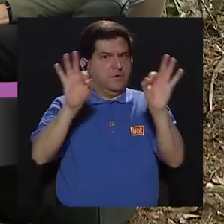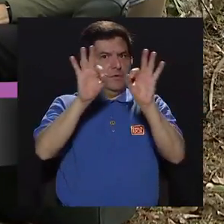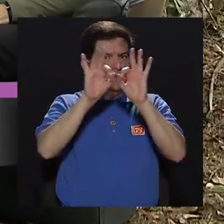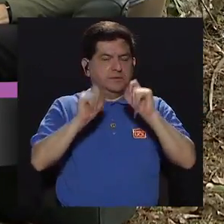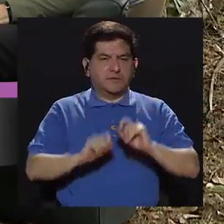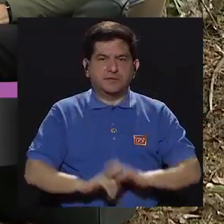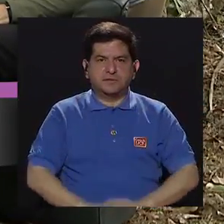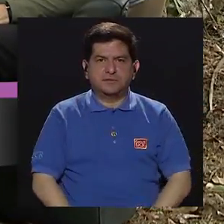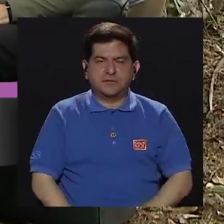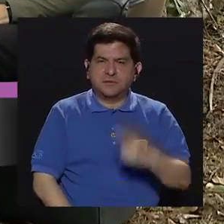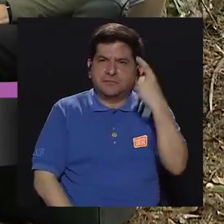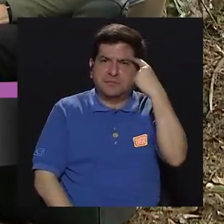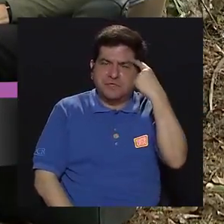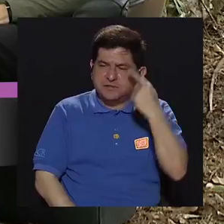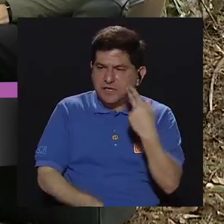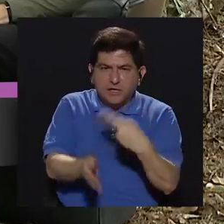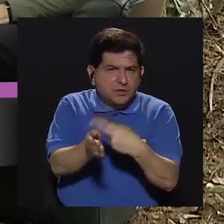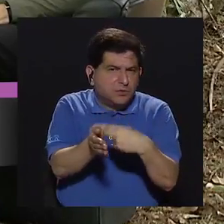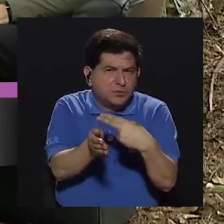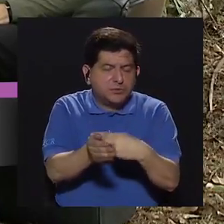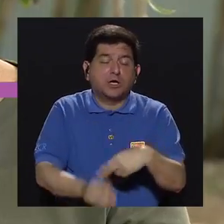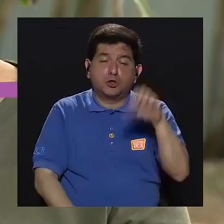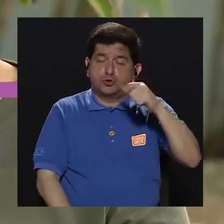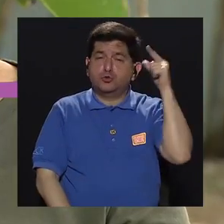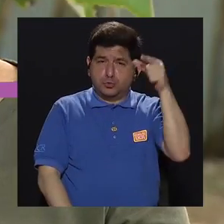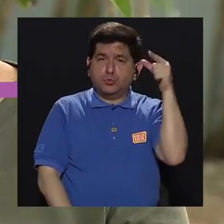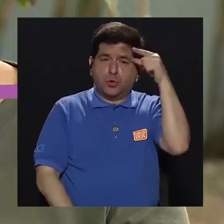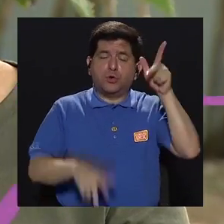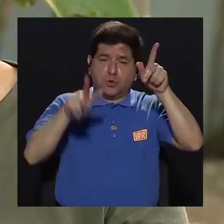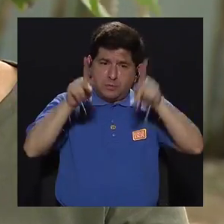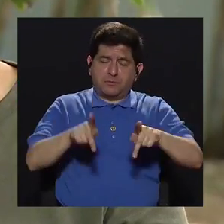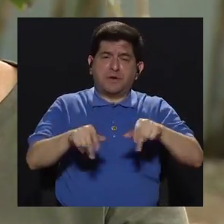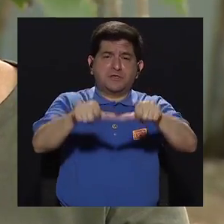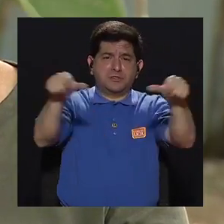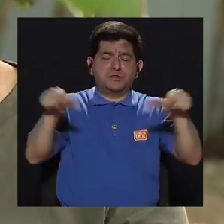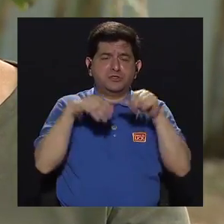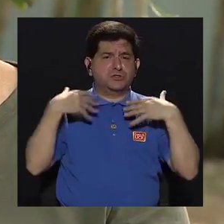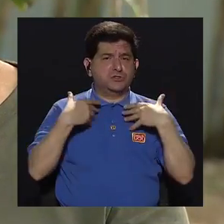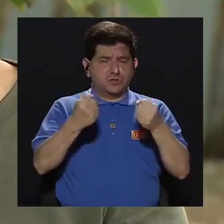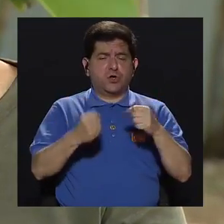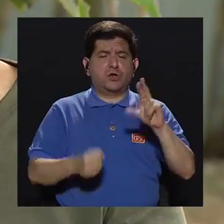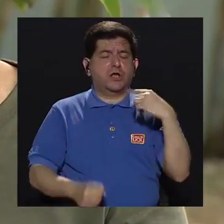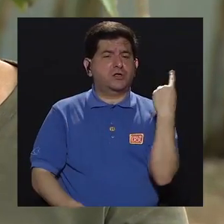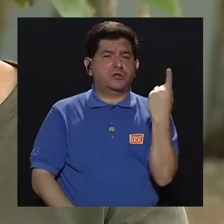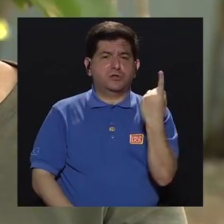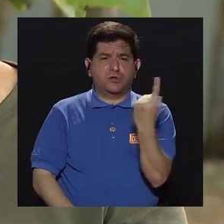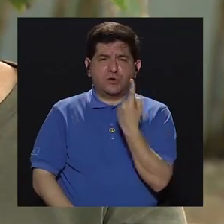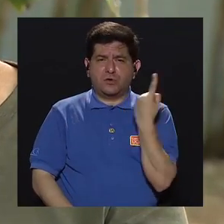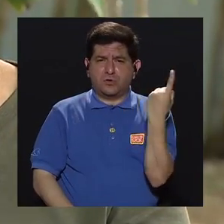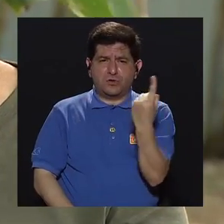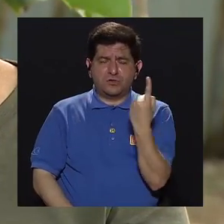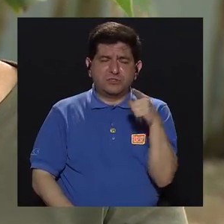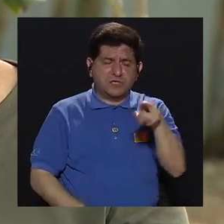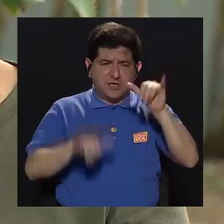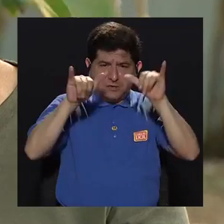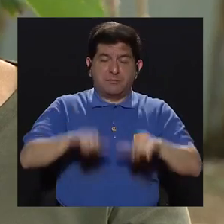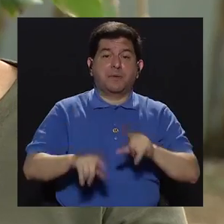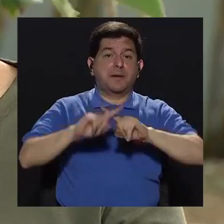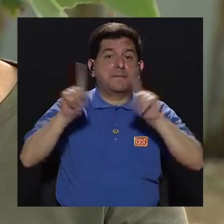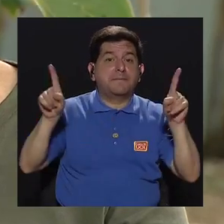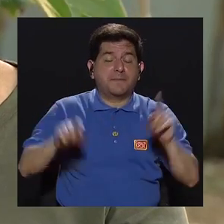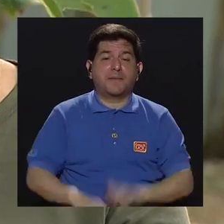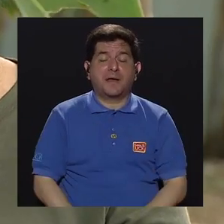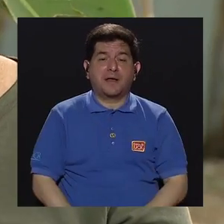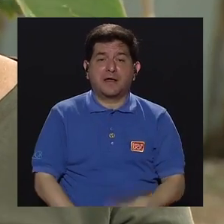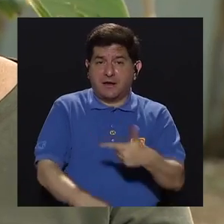en un hospital, por ejemplo. Por supuesto, porque hay personal de salud que no está todo el tiempo en el hospital, la enfermería está 24